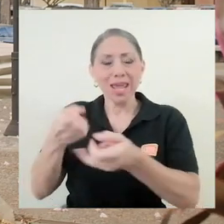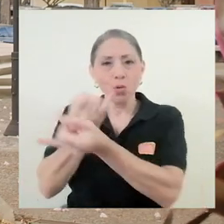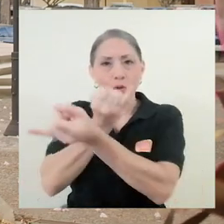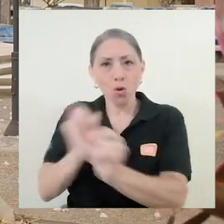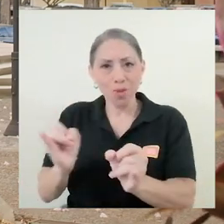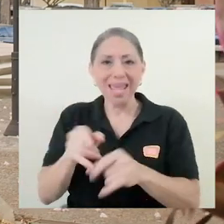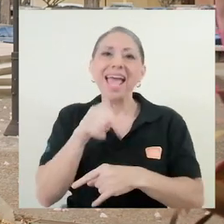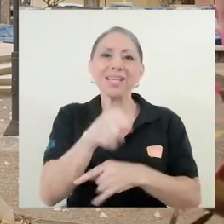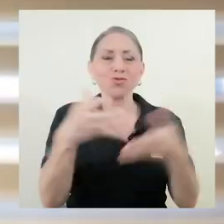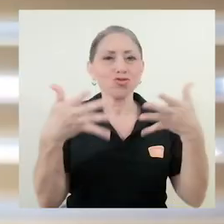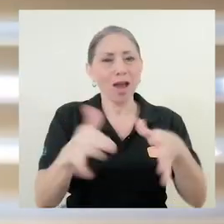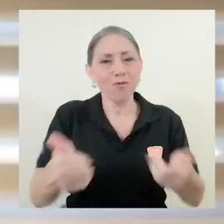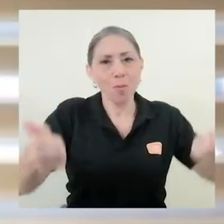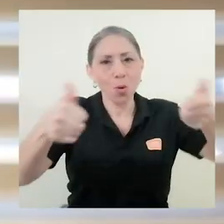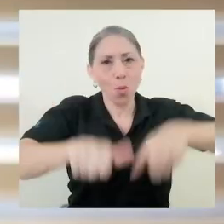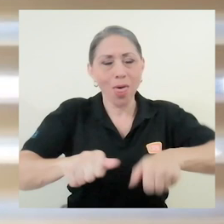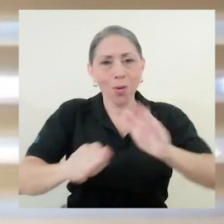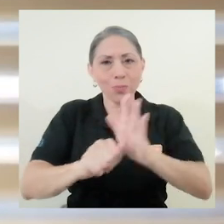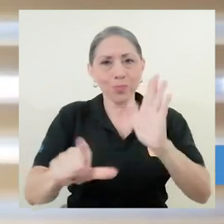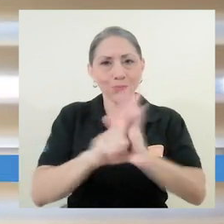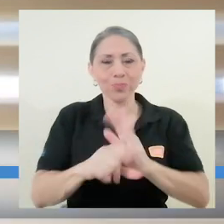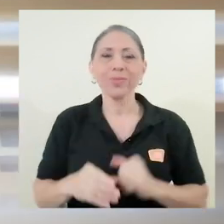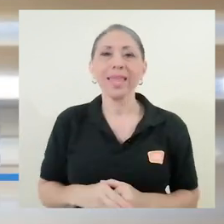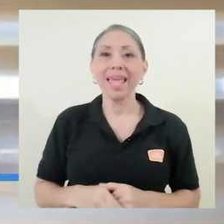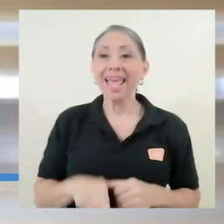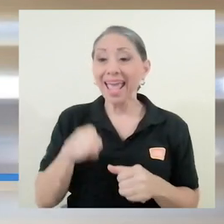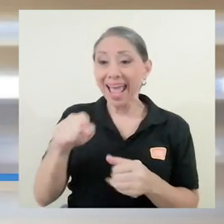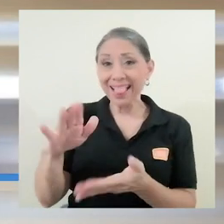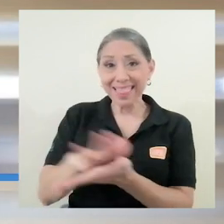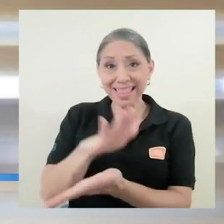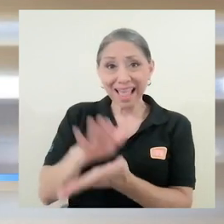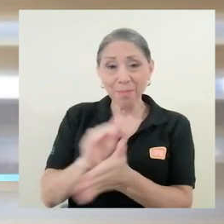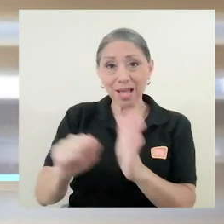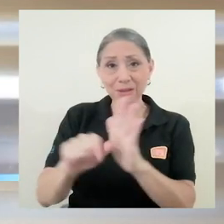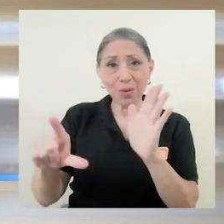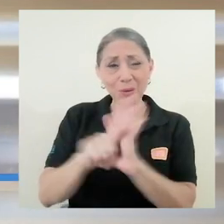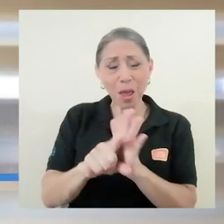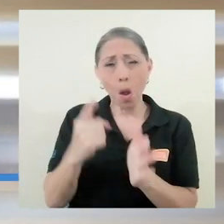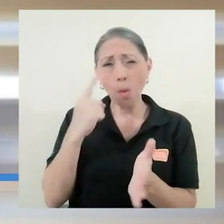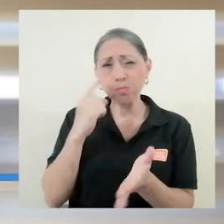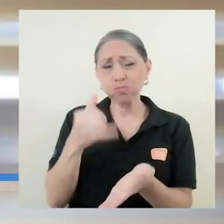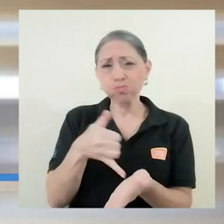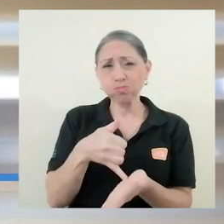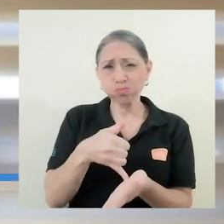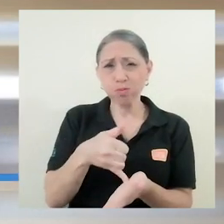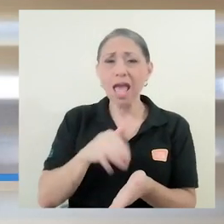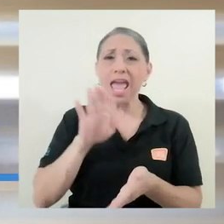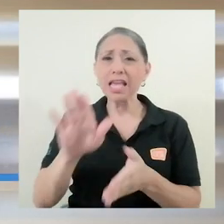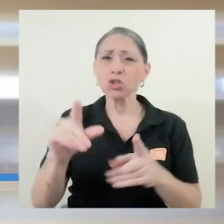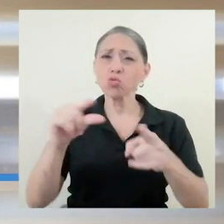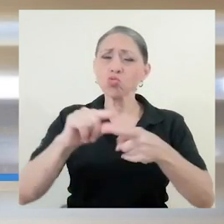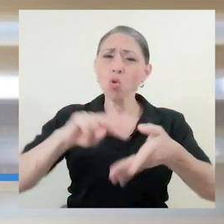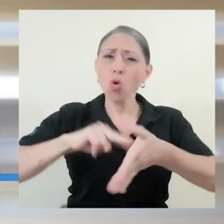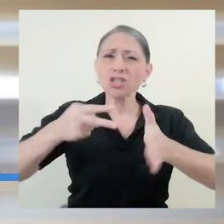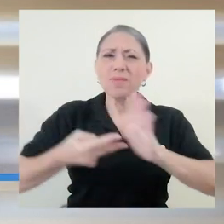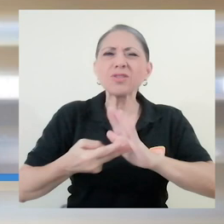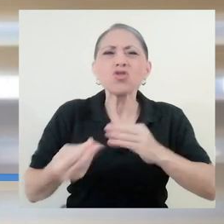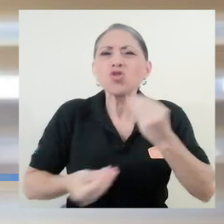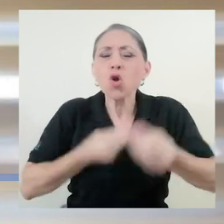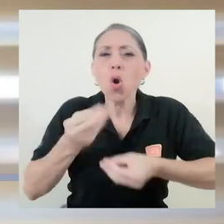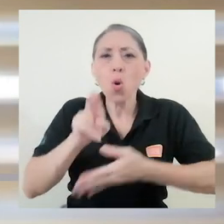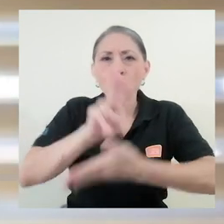en el plenario. El dictamen lo consideramos deficiente en su concepción de que es una universidad pública,